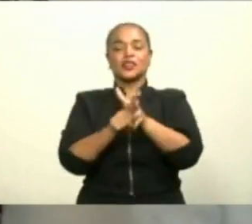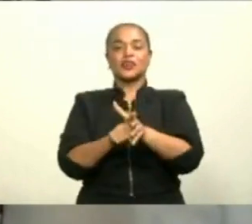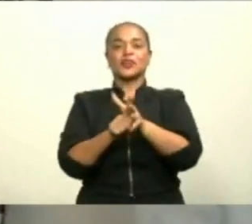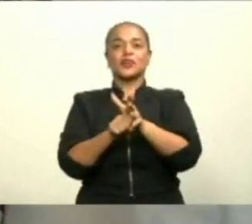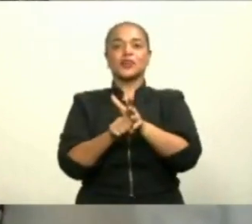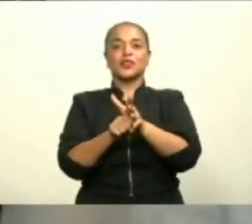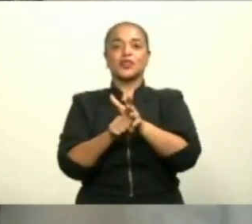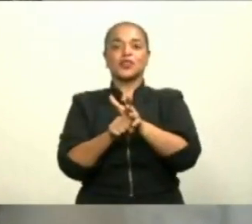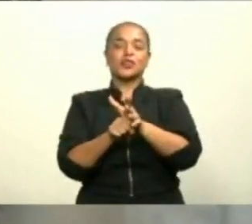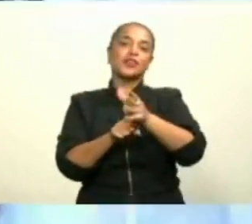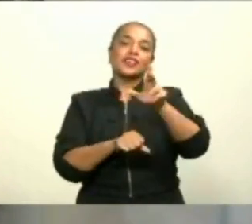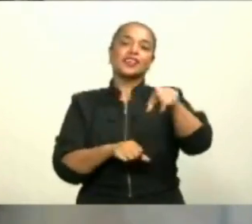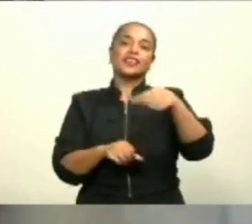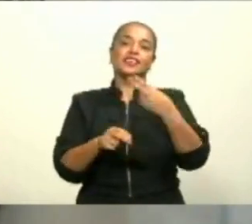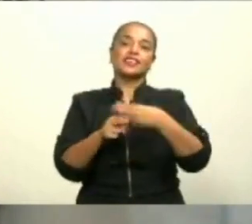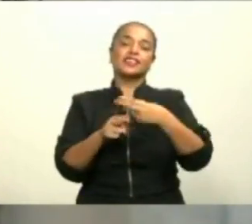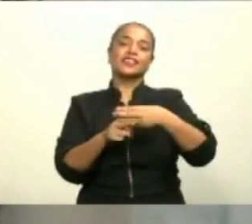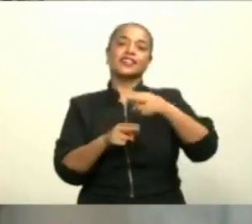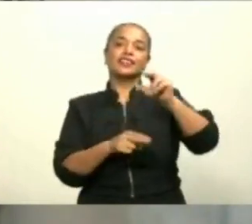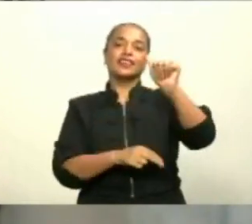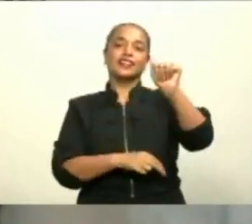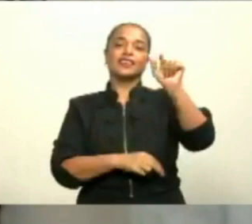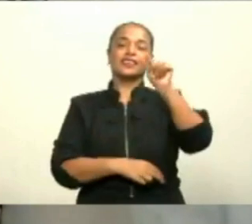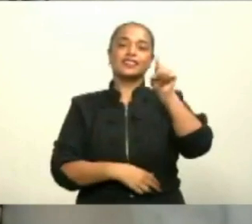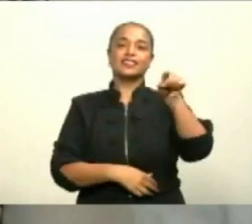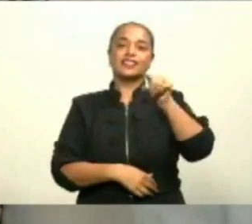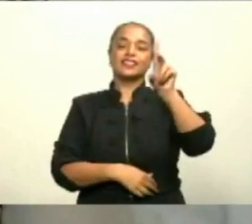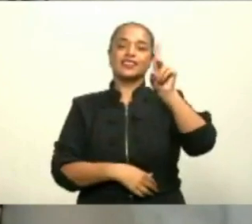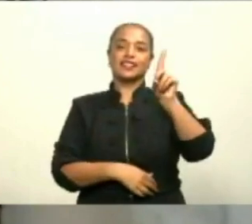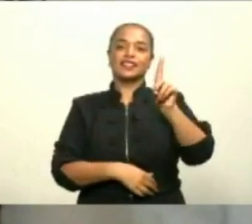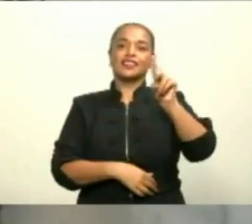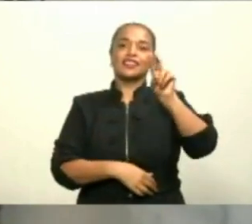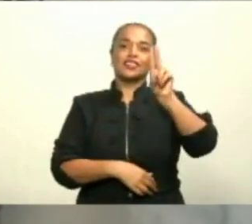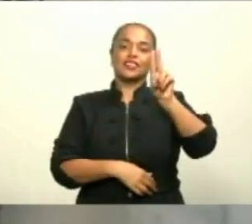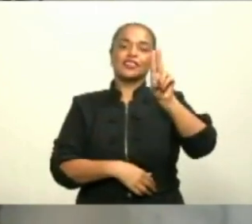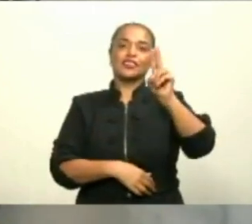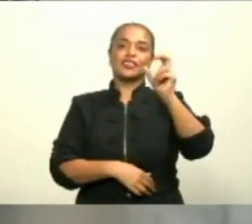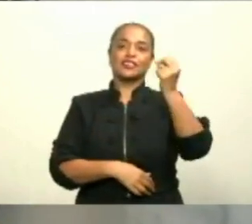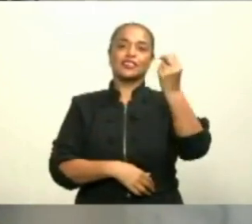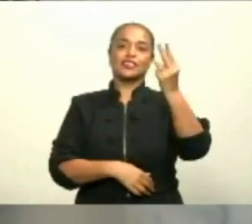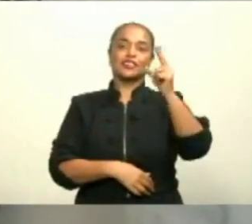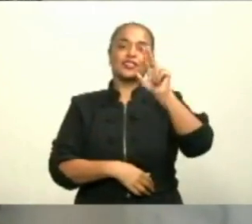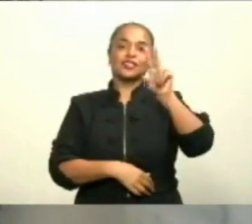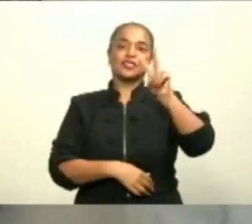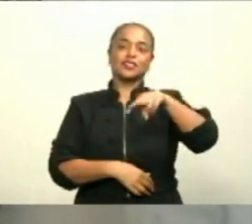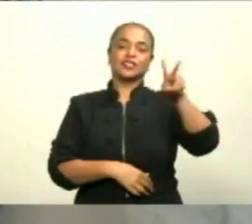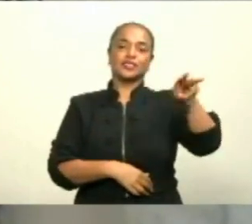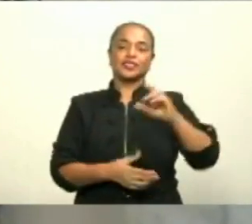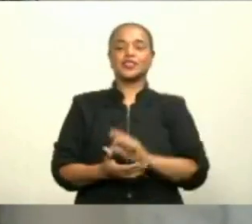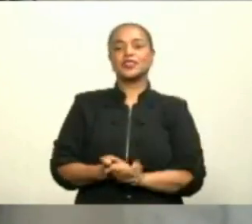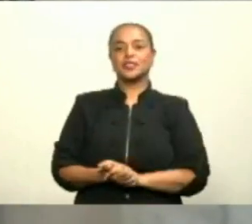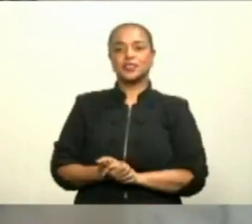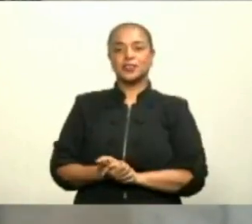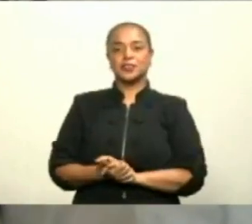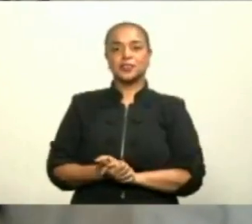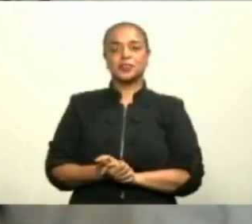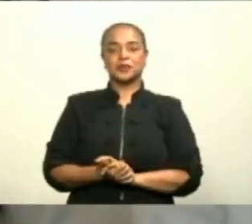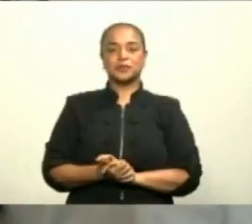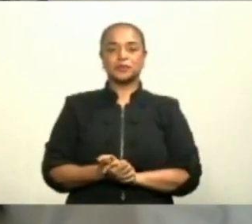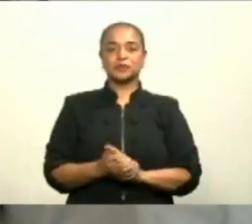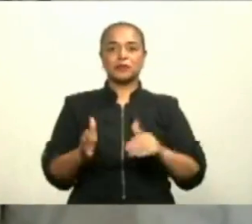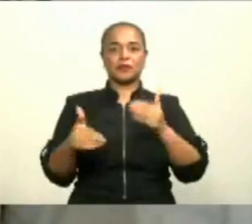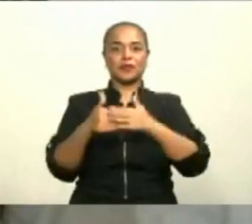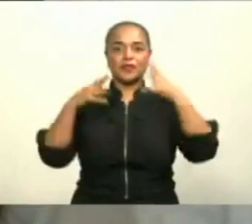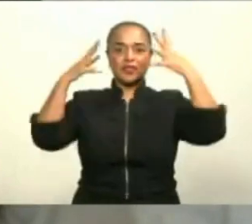AZD-1222, suscrito entre el gobierno dominicano y AstraZeneca. Por parte